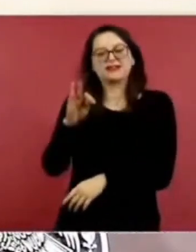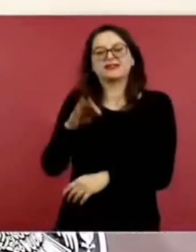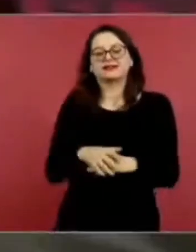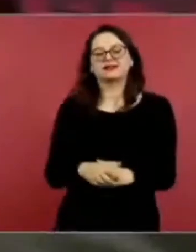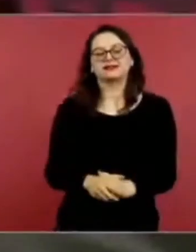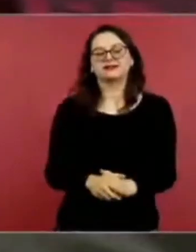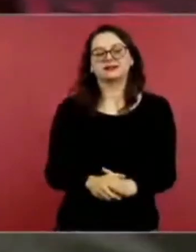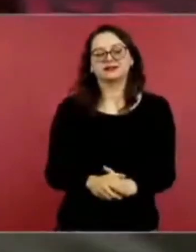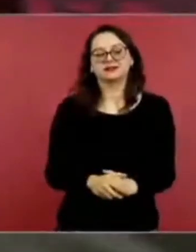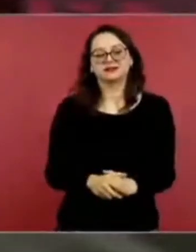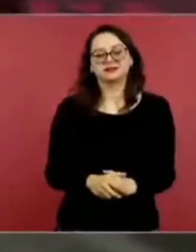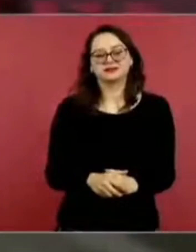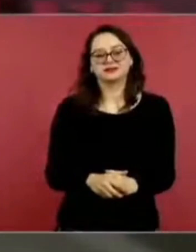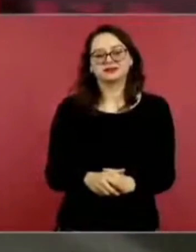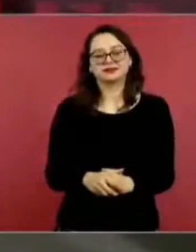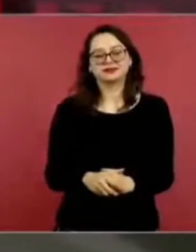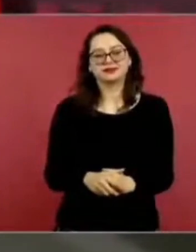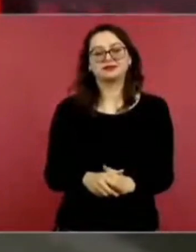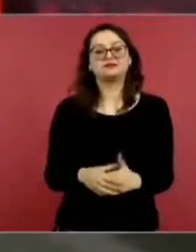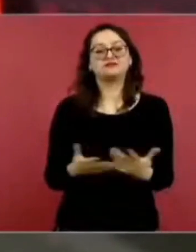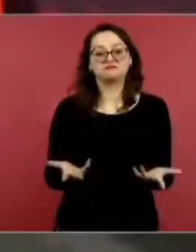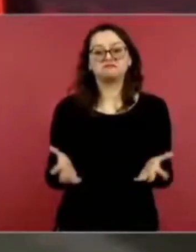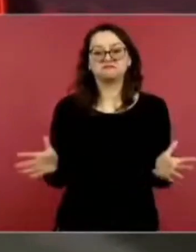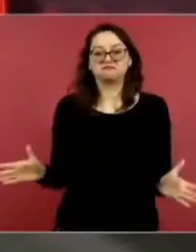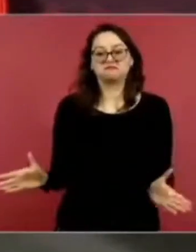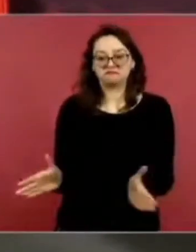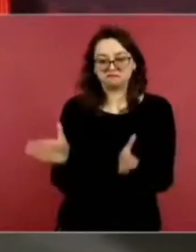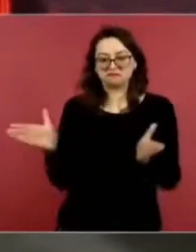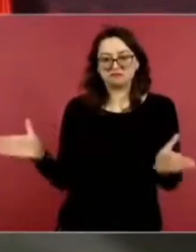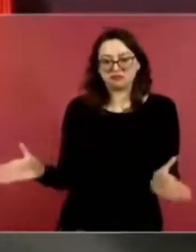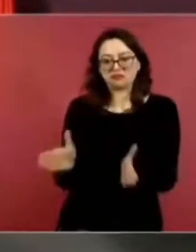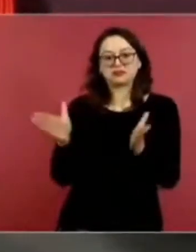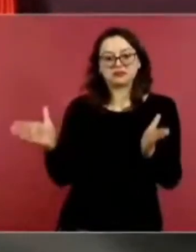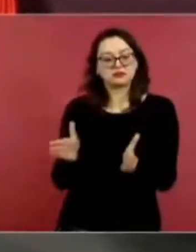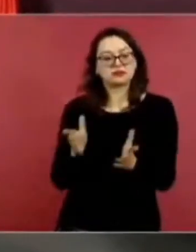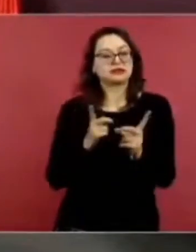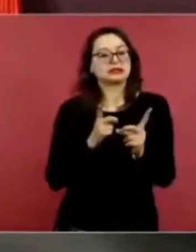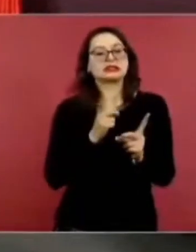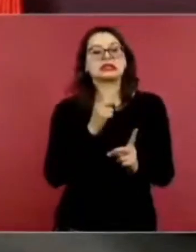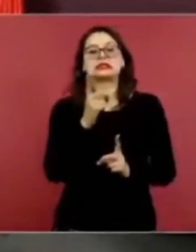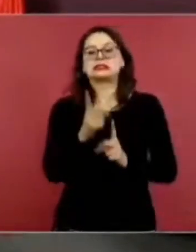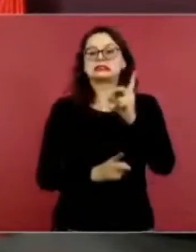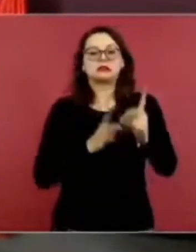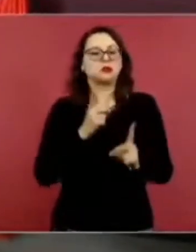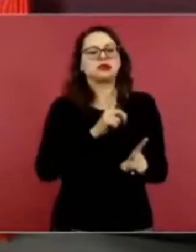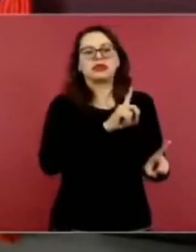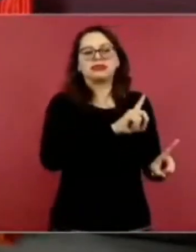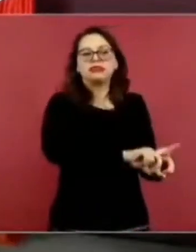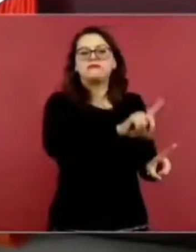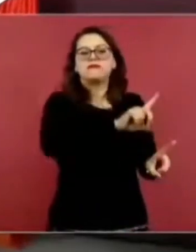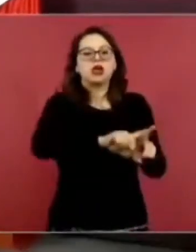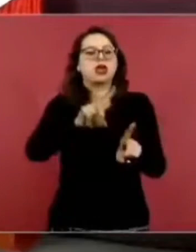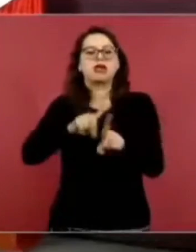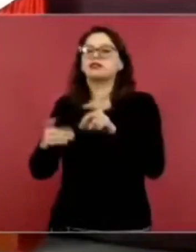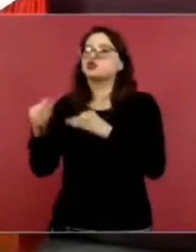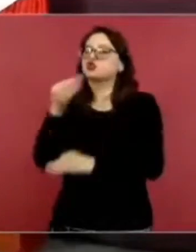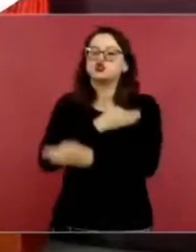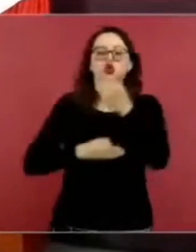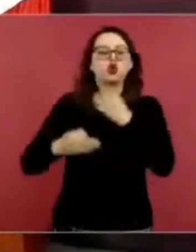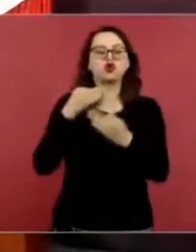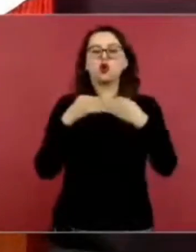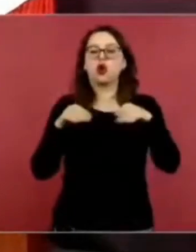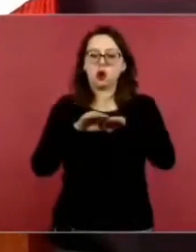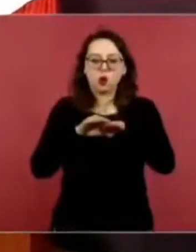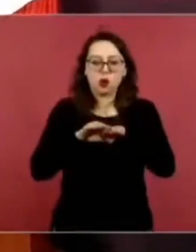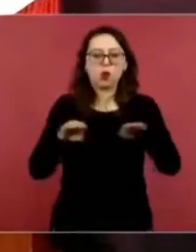y, pues, queremos que se siga impulsando a todos los deportes, país, vamos